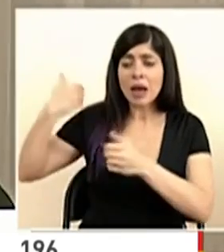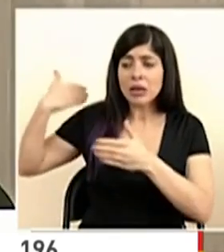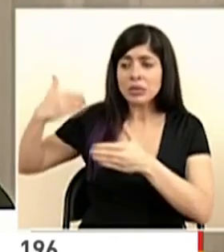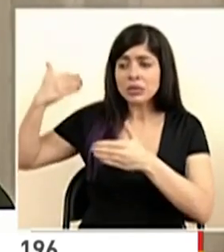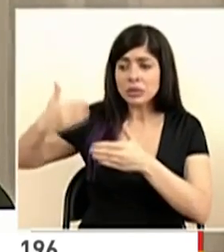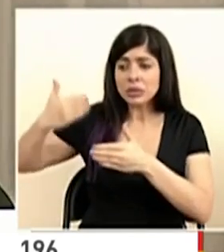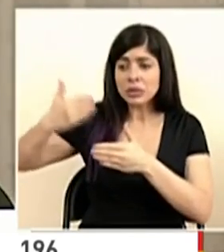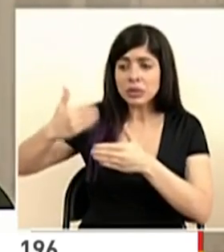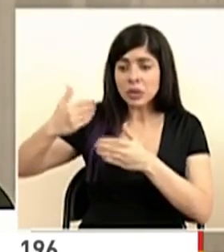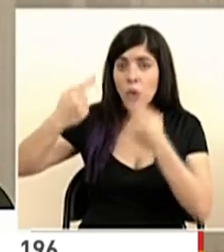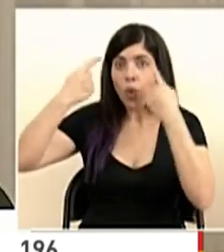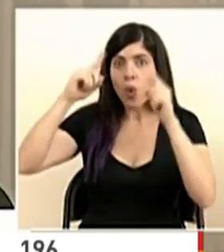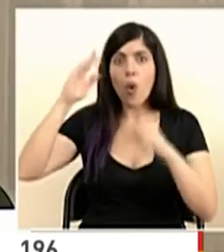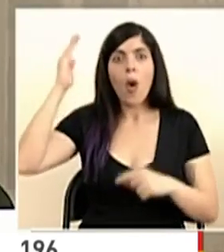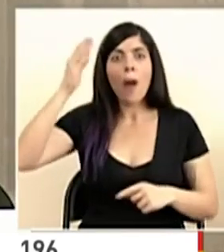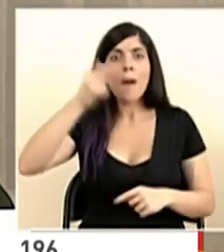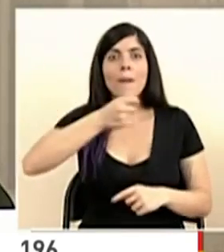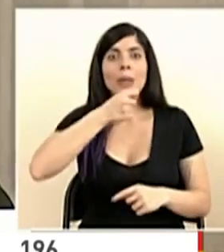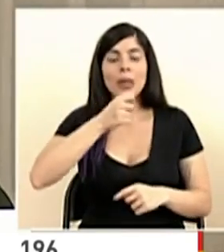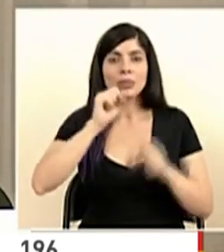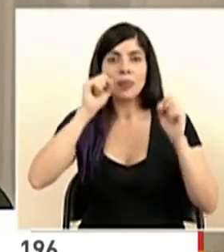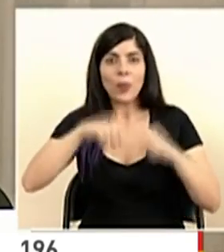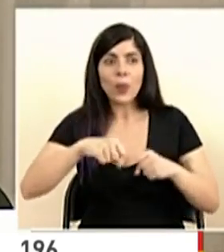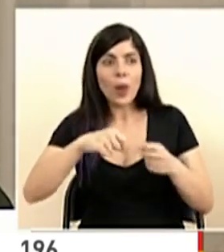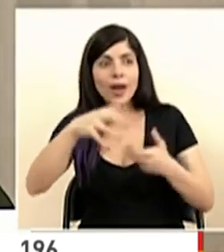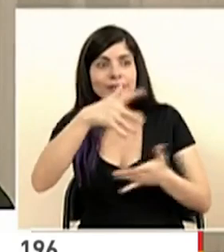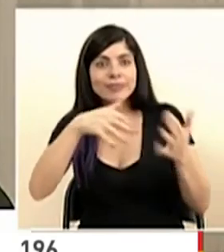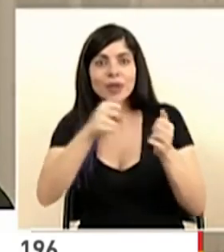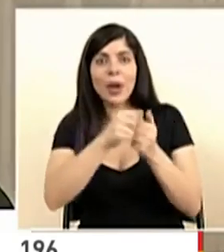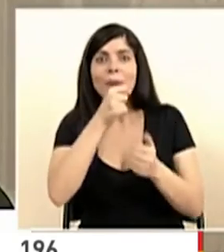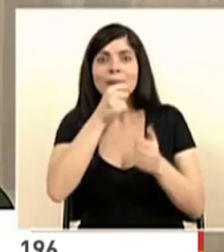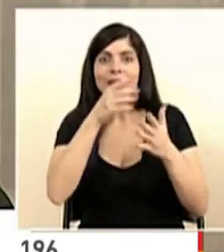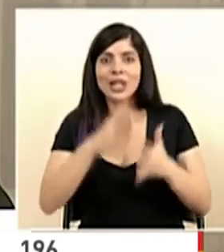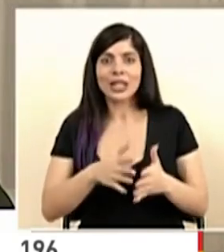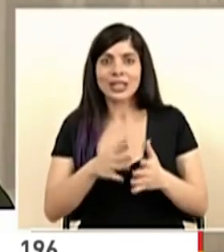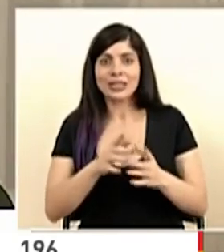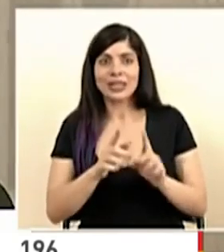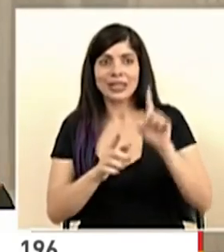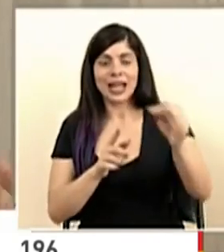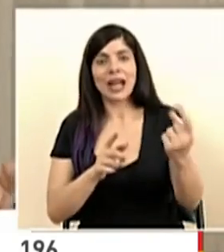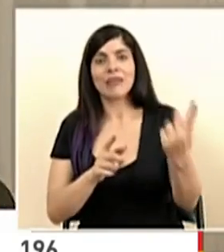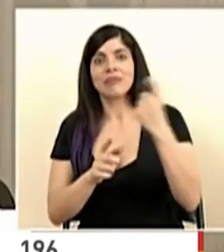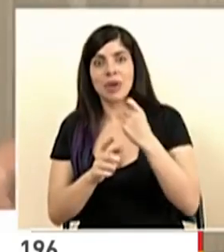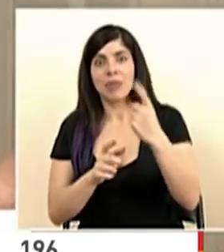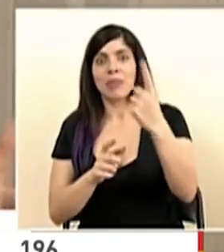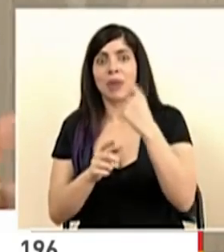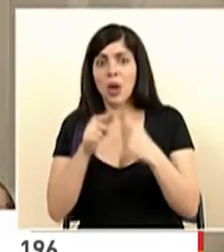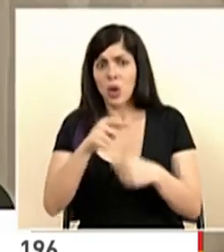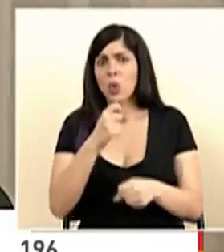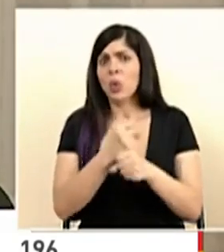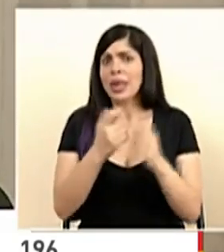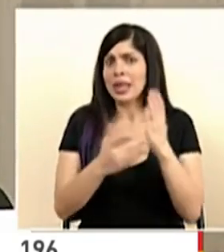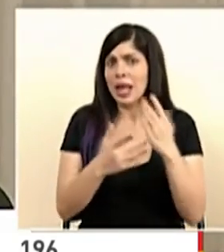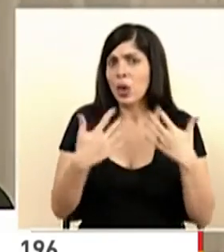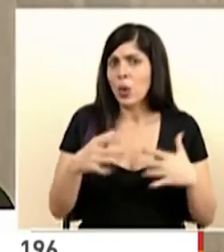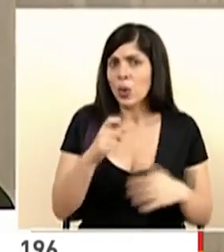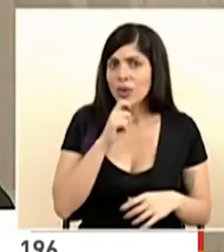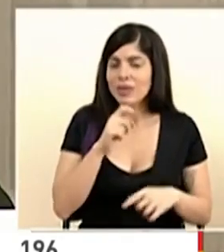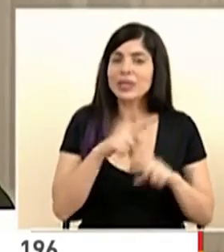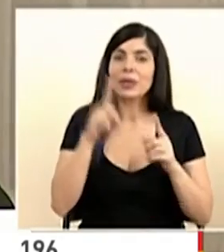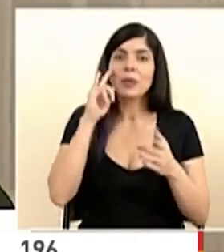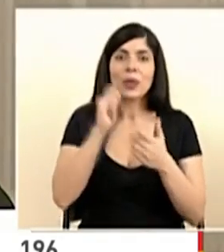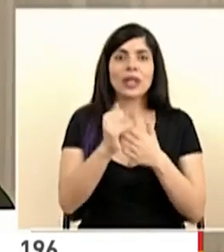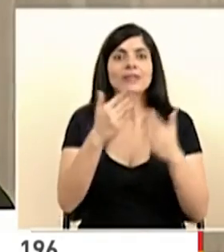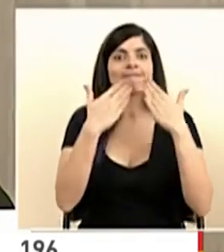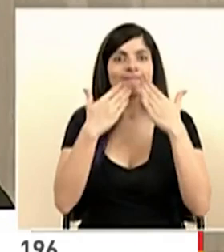logramos que en las conferencias de prensa podamos tener la interacción con los colegas de manera remota y que ha tenido un trabajo técnico que ha costado. Y también agradezco